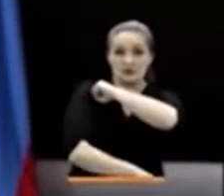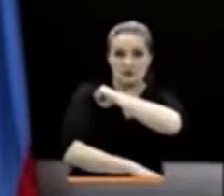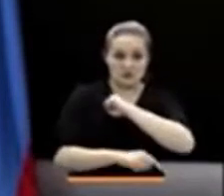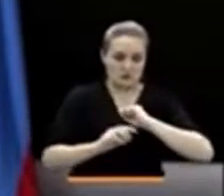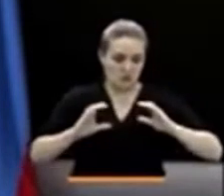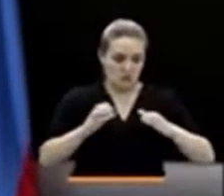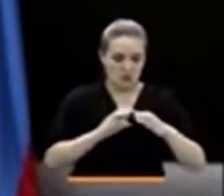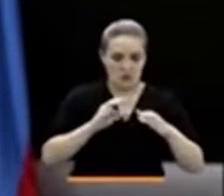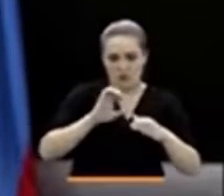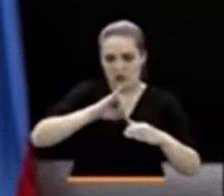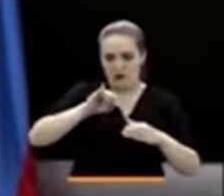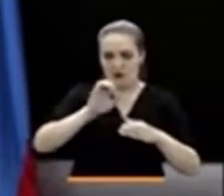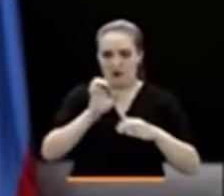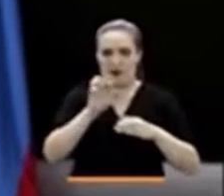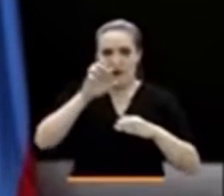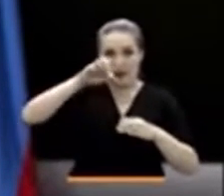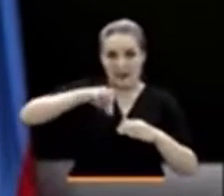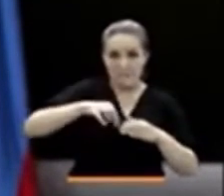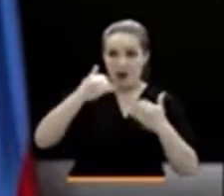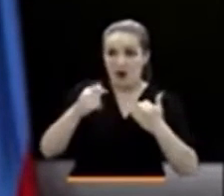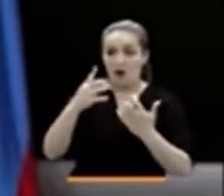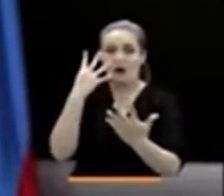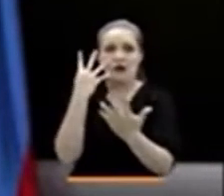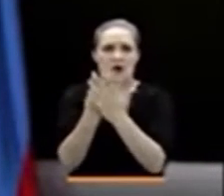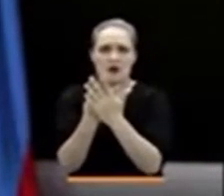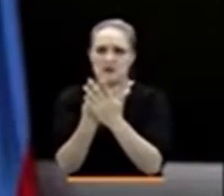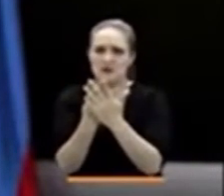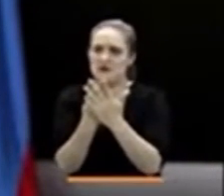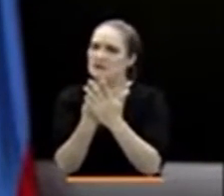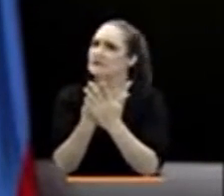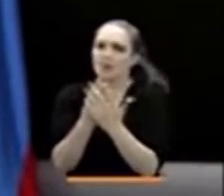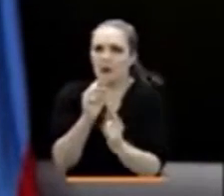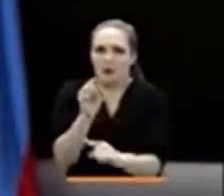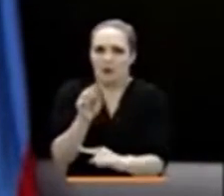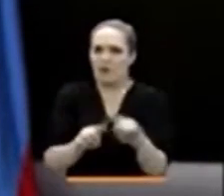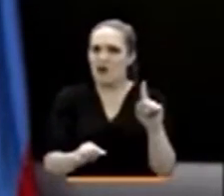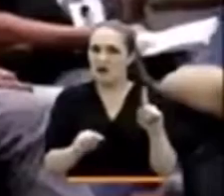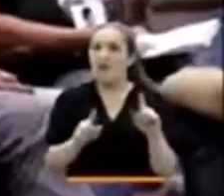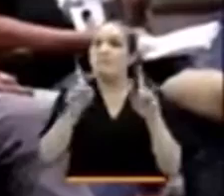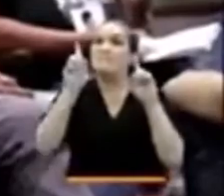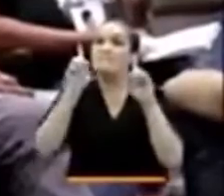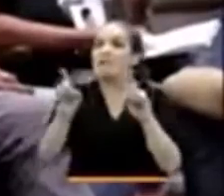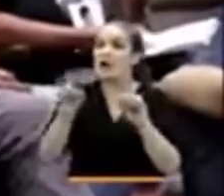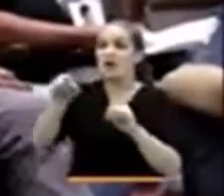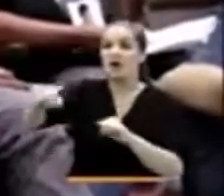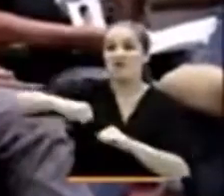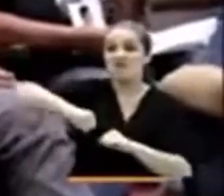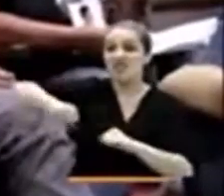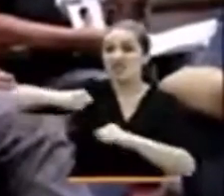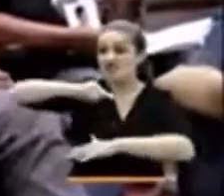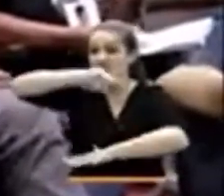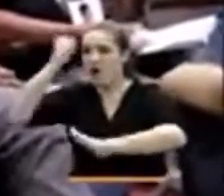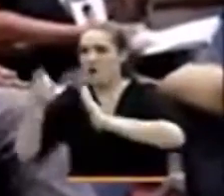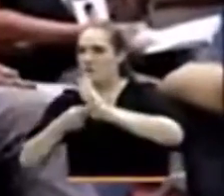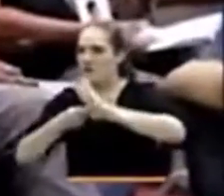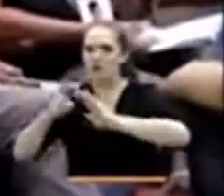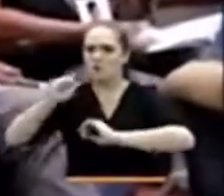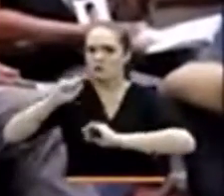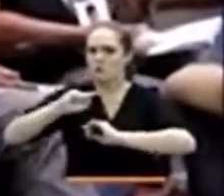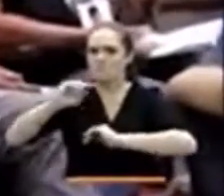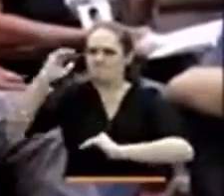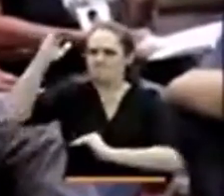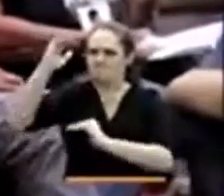jurisdicción especial que no conduce a la cárcel, pero restringe derechos y libertades. Antes de emitir una sentencia, el tribunal